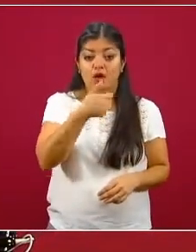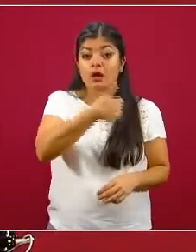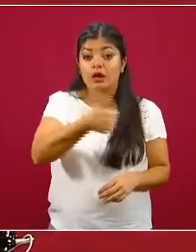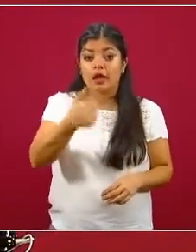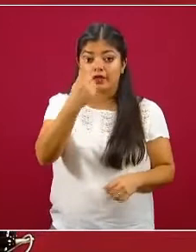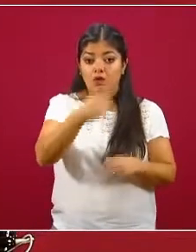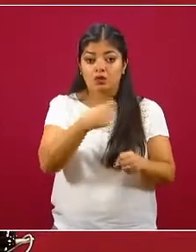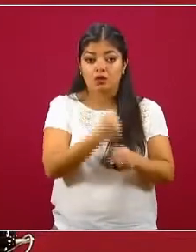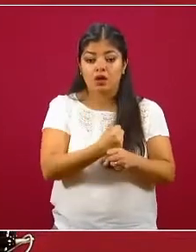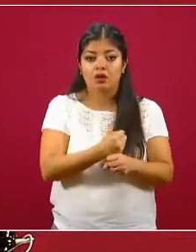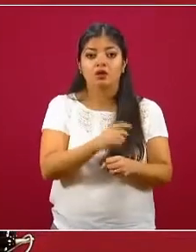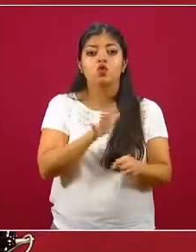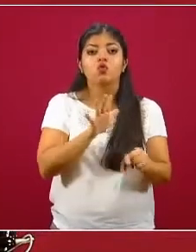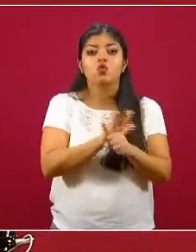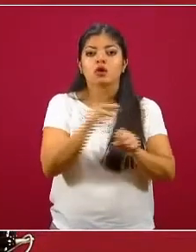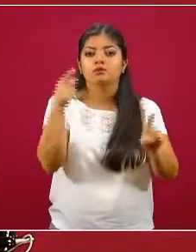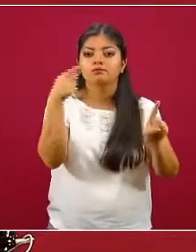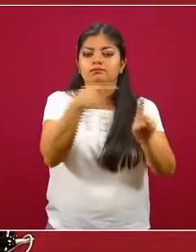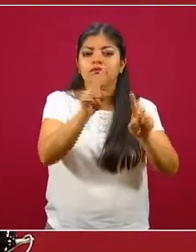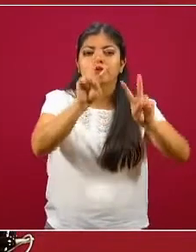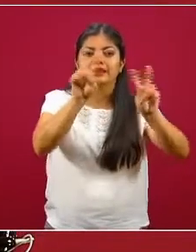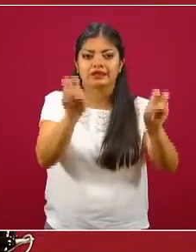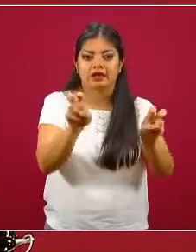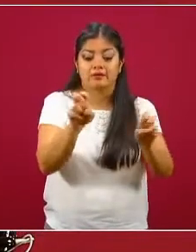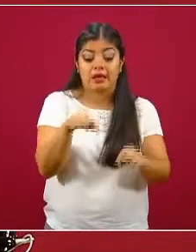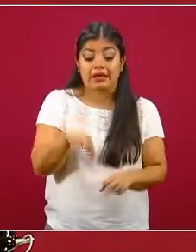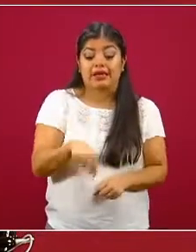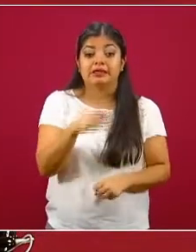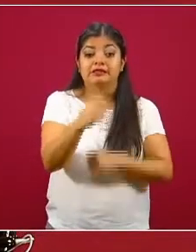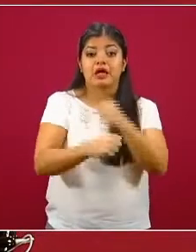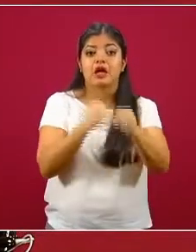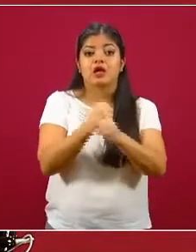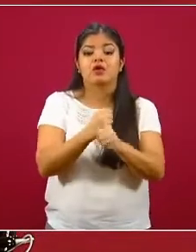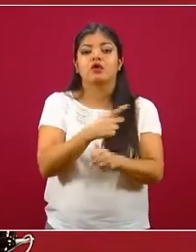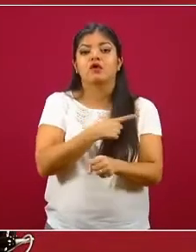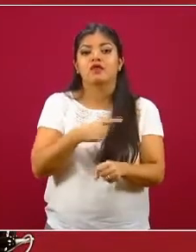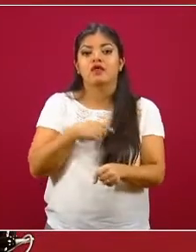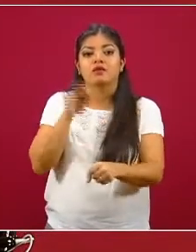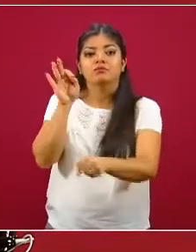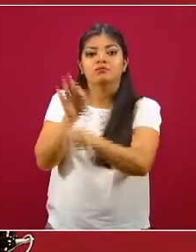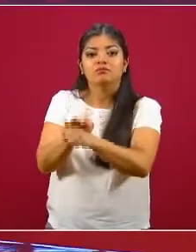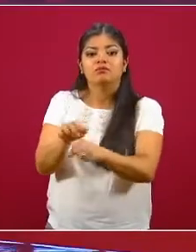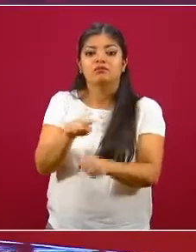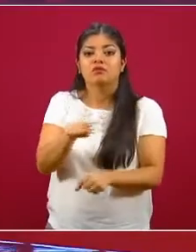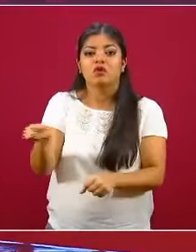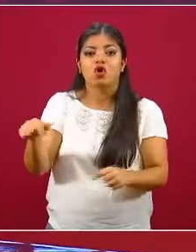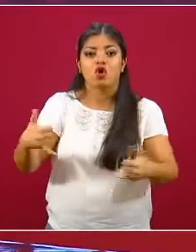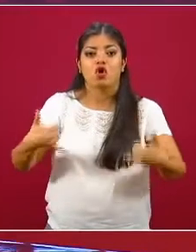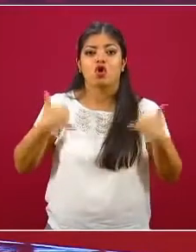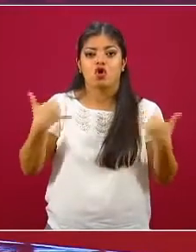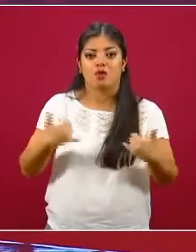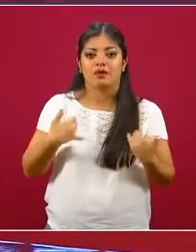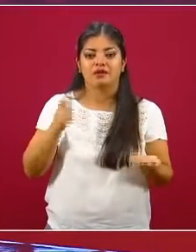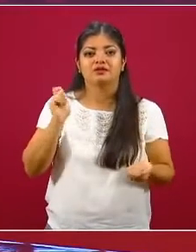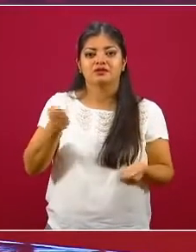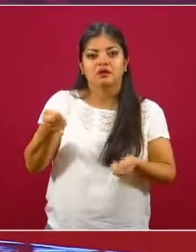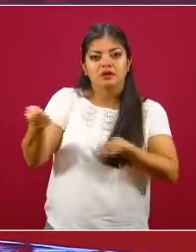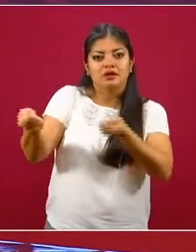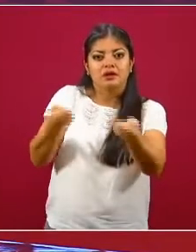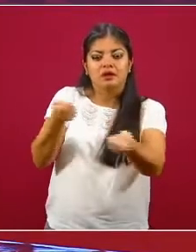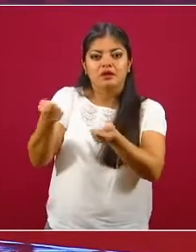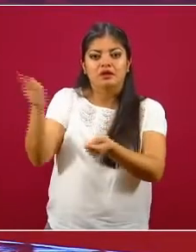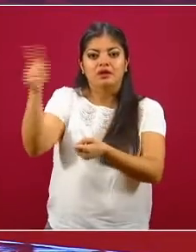cada año se selecciona un tema específico. El de este año es proteger a los jóvenes de la manipulación de la industria